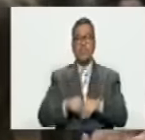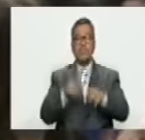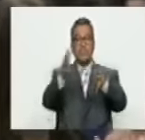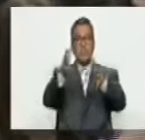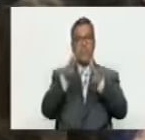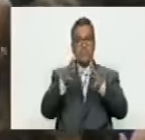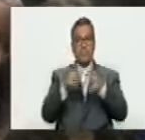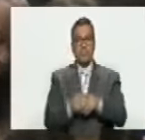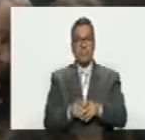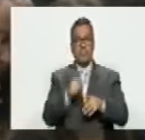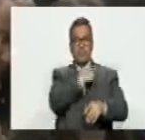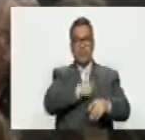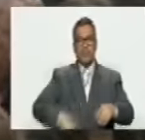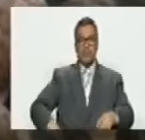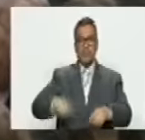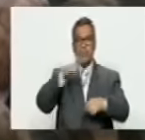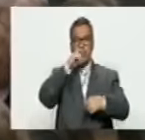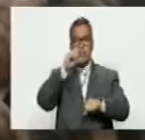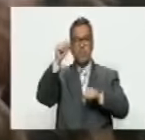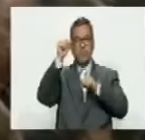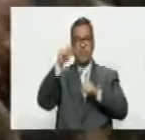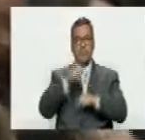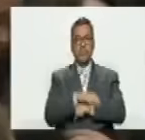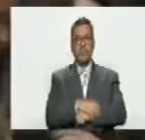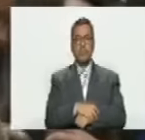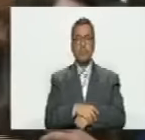victoria del presidente Nicolás Maduro.